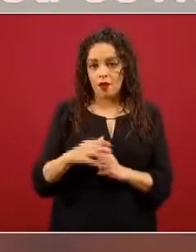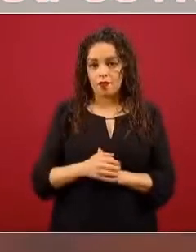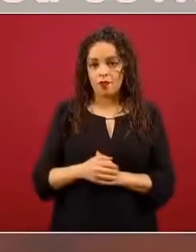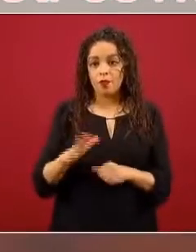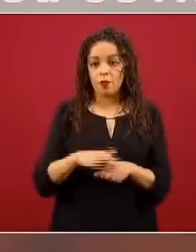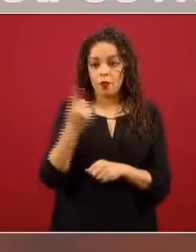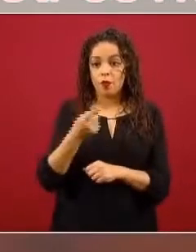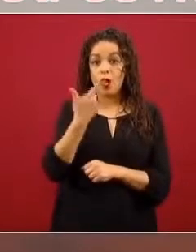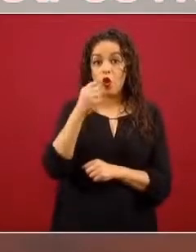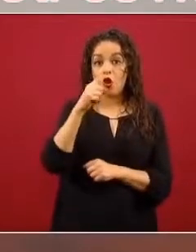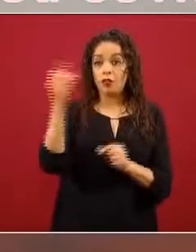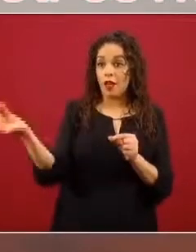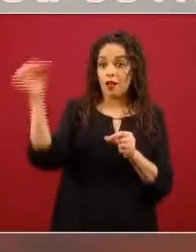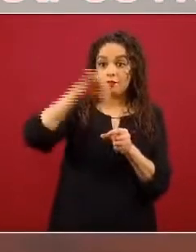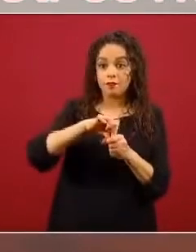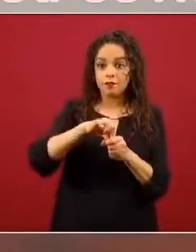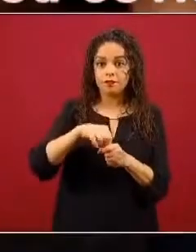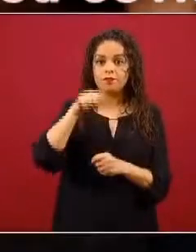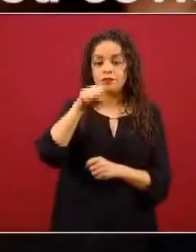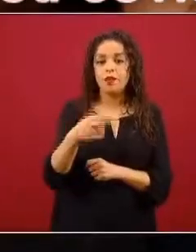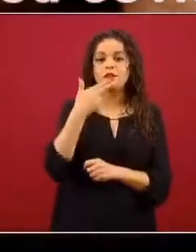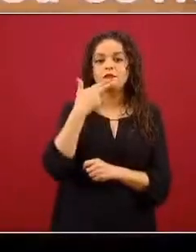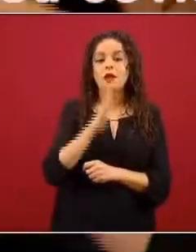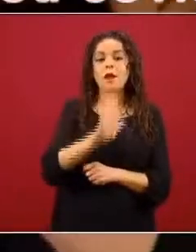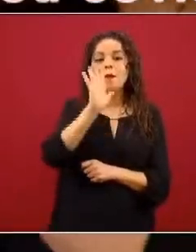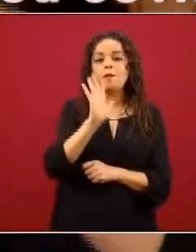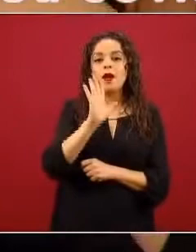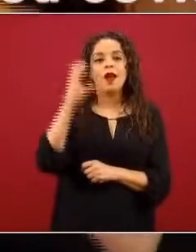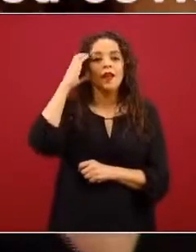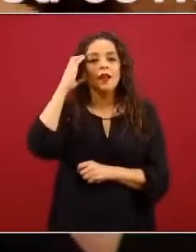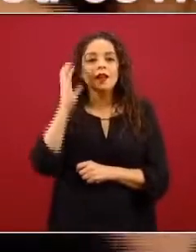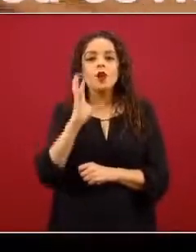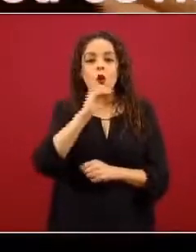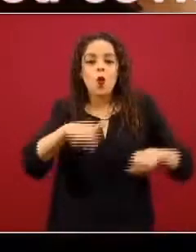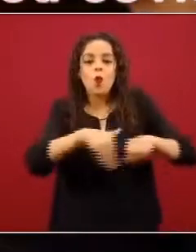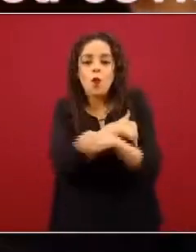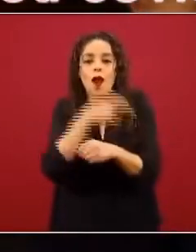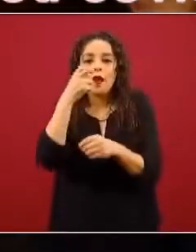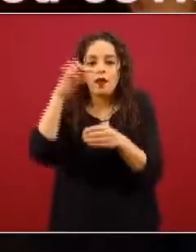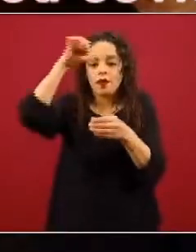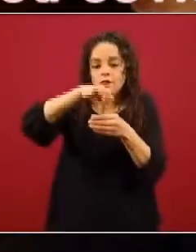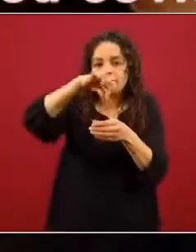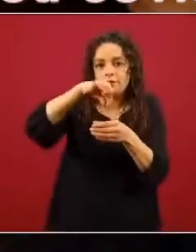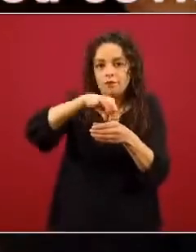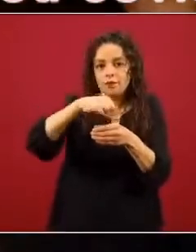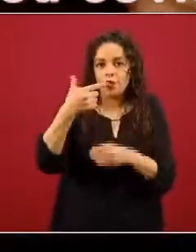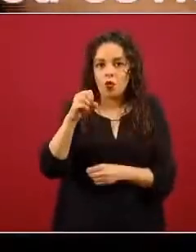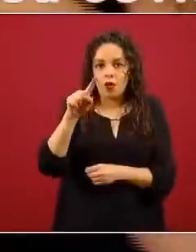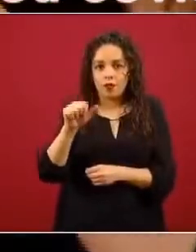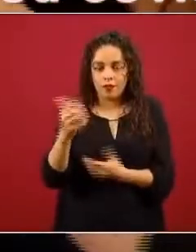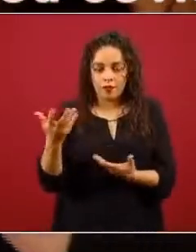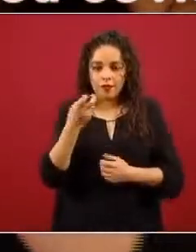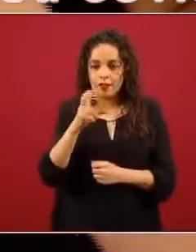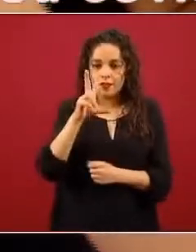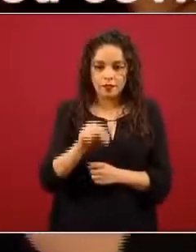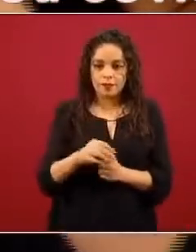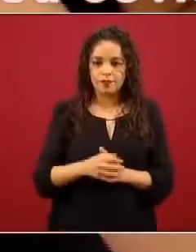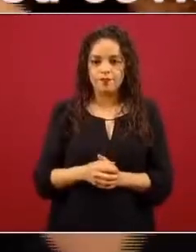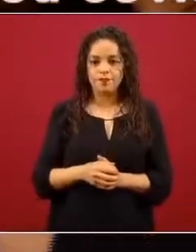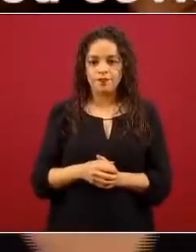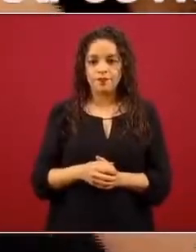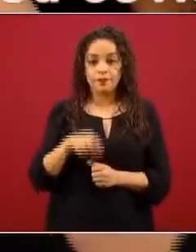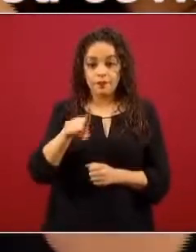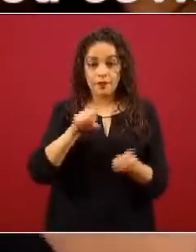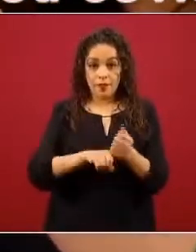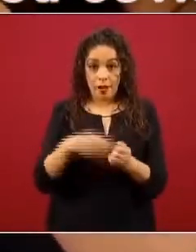gotitas que caen, pues le va a servir como camita, como una cubetita. Y ahí se va a quedar nuestras gotitas con potencialmente el virus. Entonces, este lado, la parte